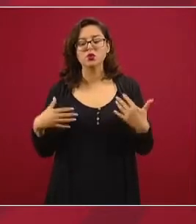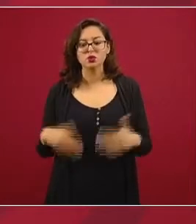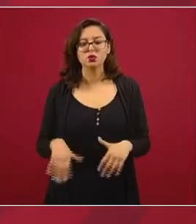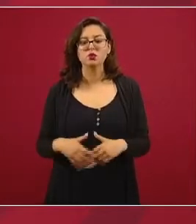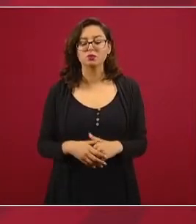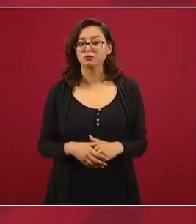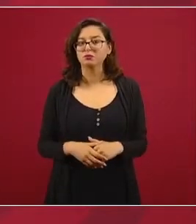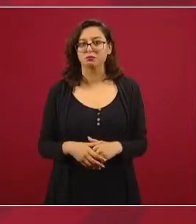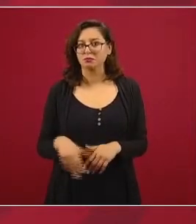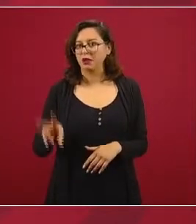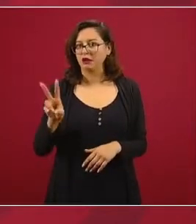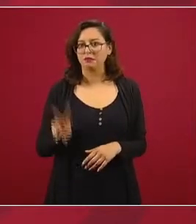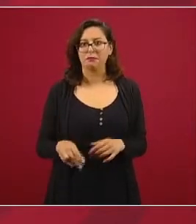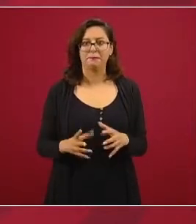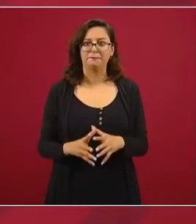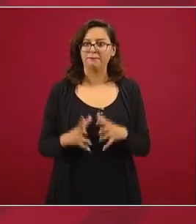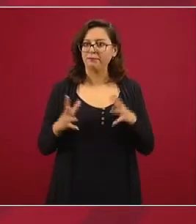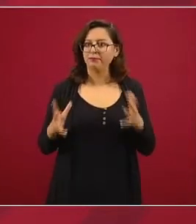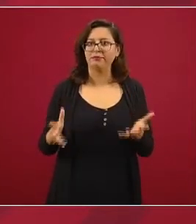dimensiones.